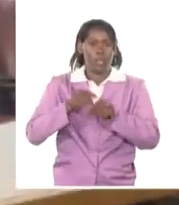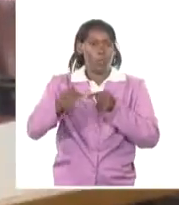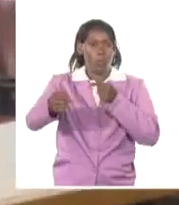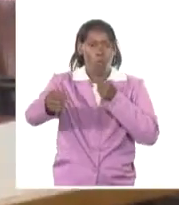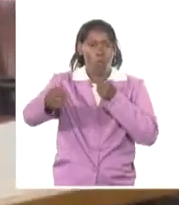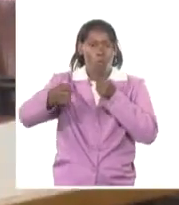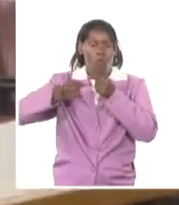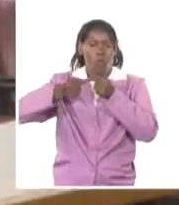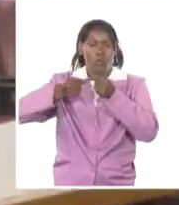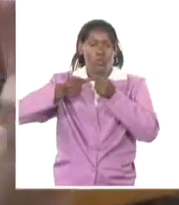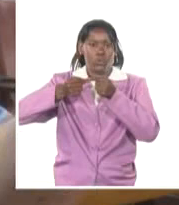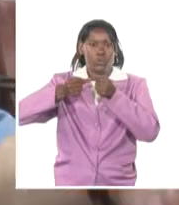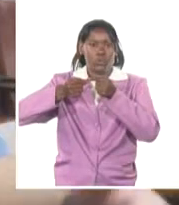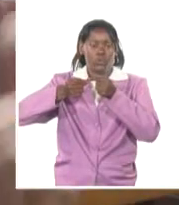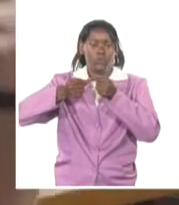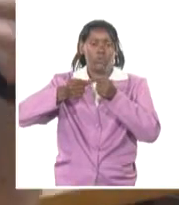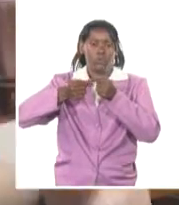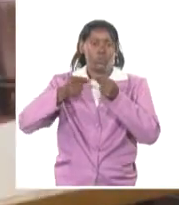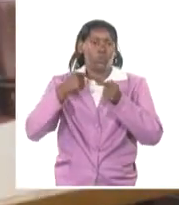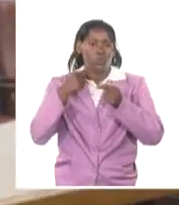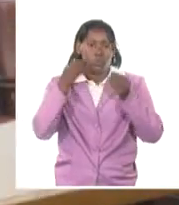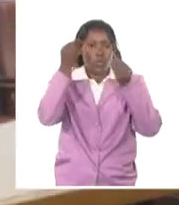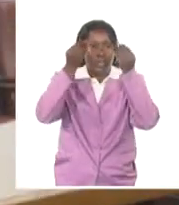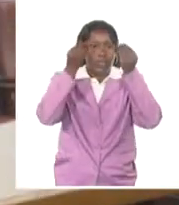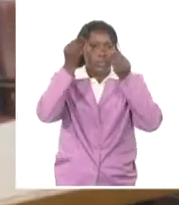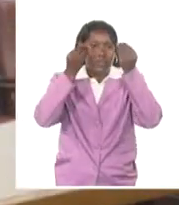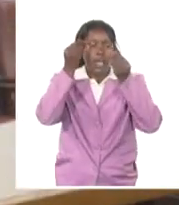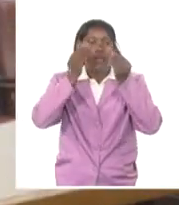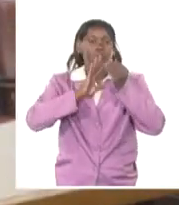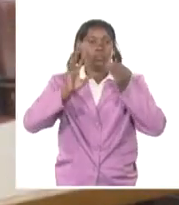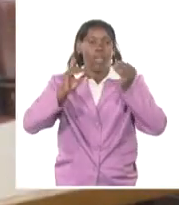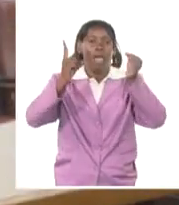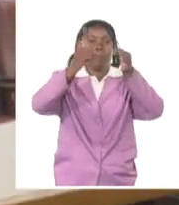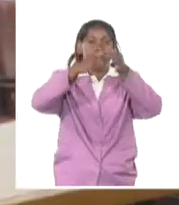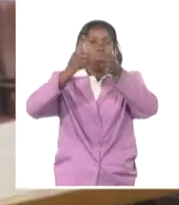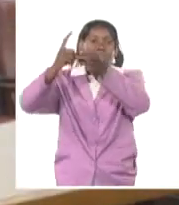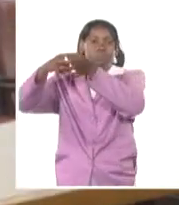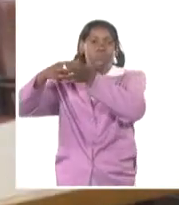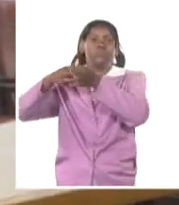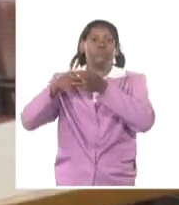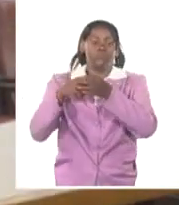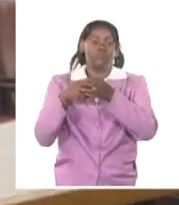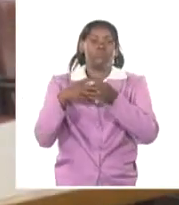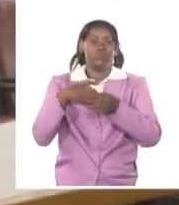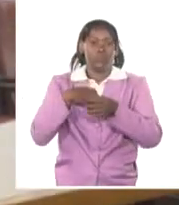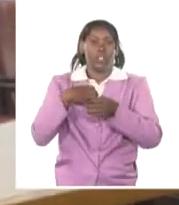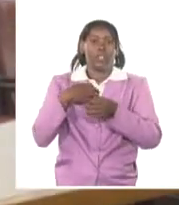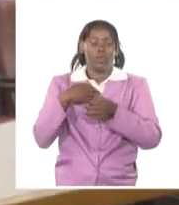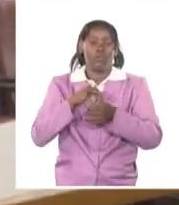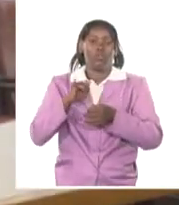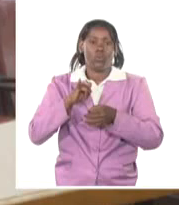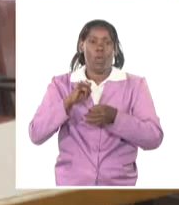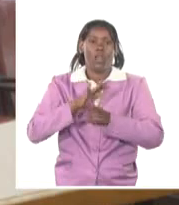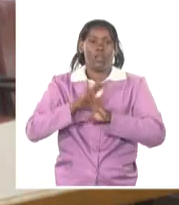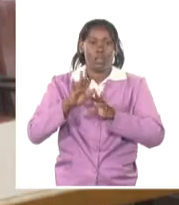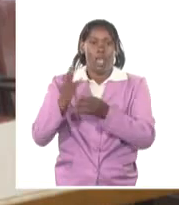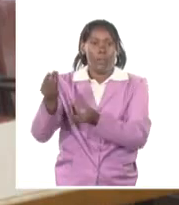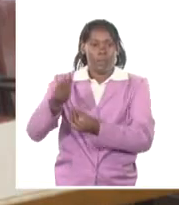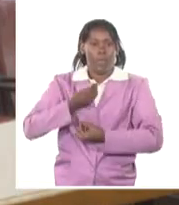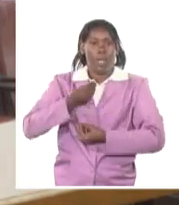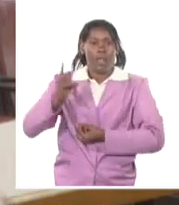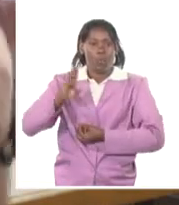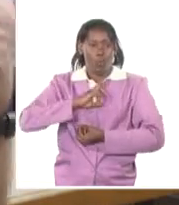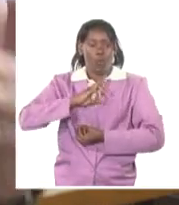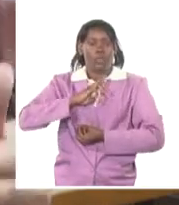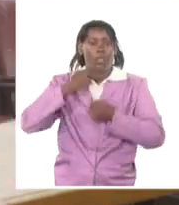Va a haber una solución, se está adquiriendo, se han hecho todas las gestiones. Y si va a haber una solución en el corto